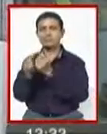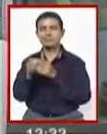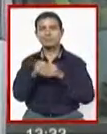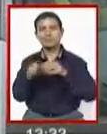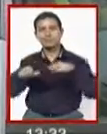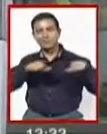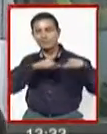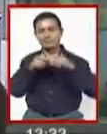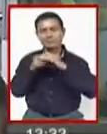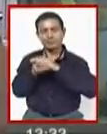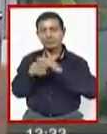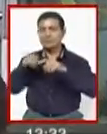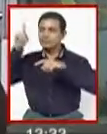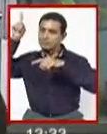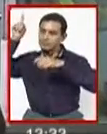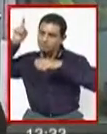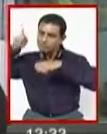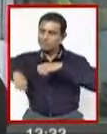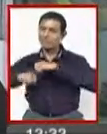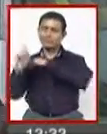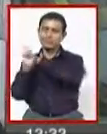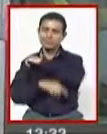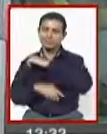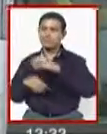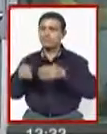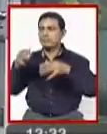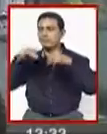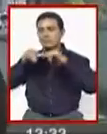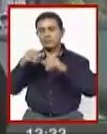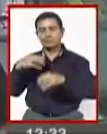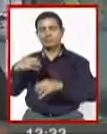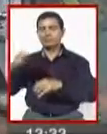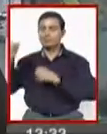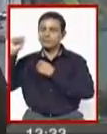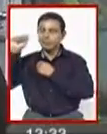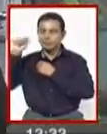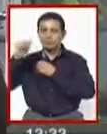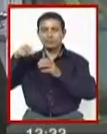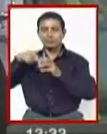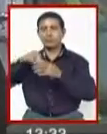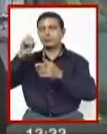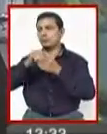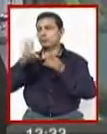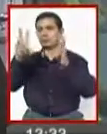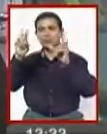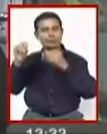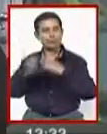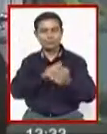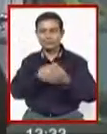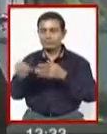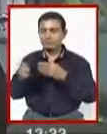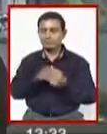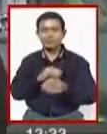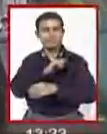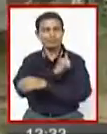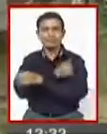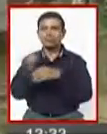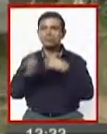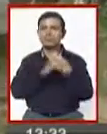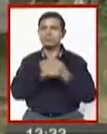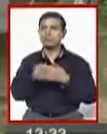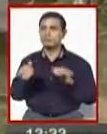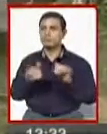tienen que ser sancionados. Sean militantes, sean simpatizantes, sean exautoridades nacionales, departamentales,